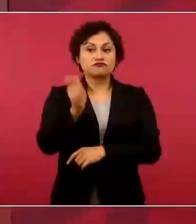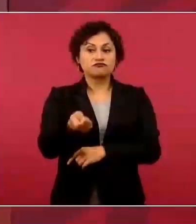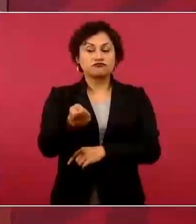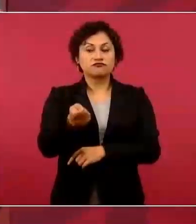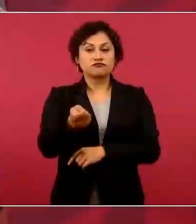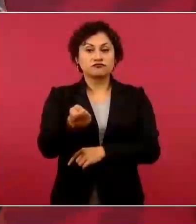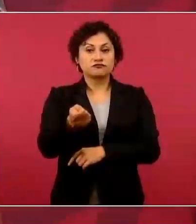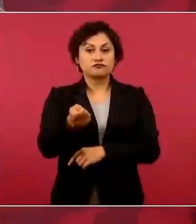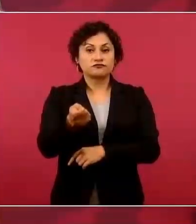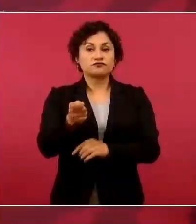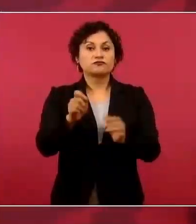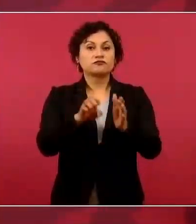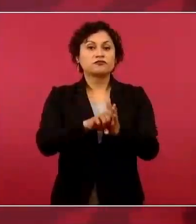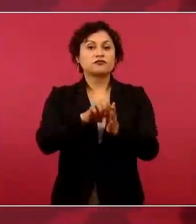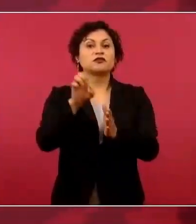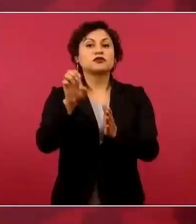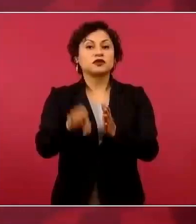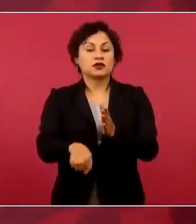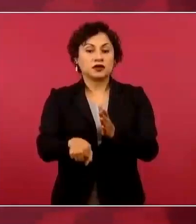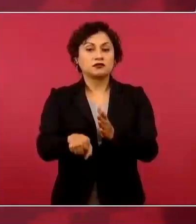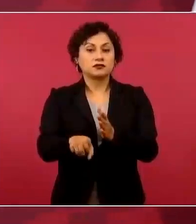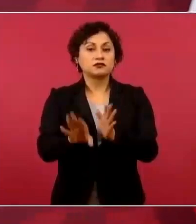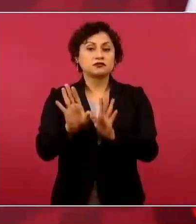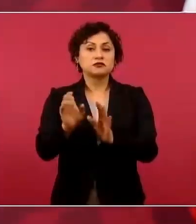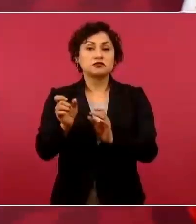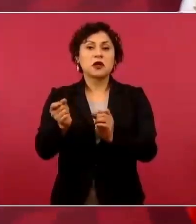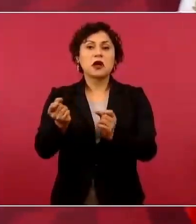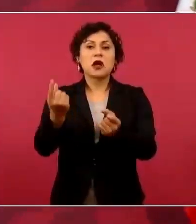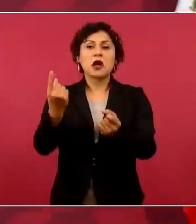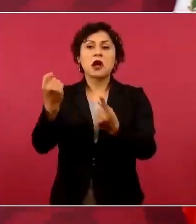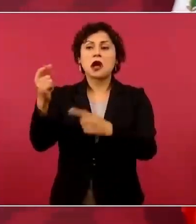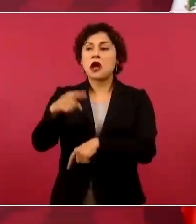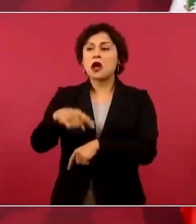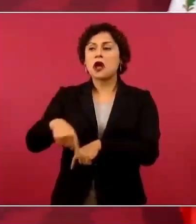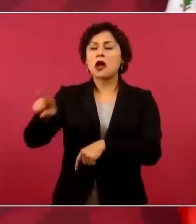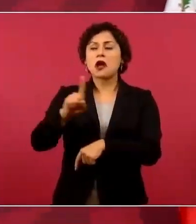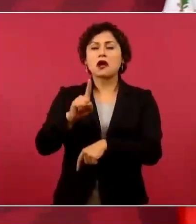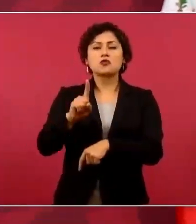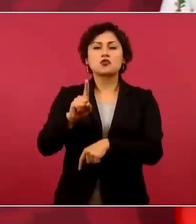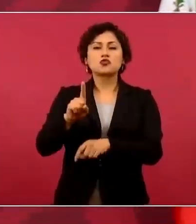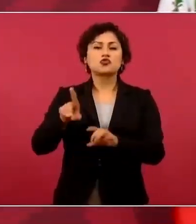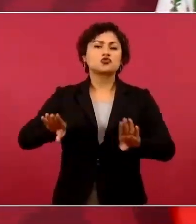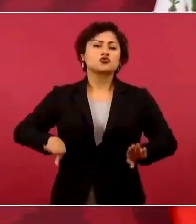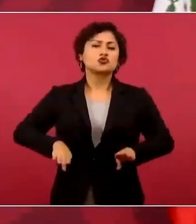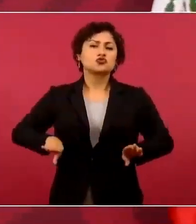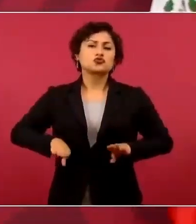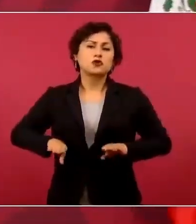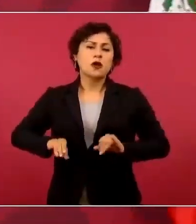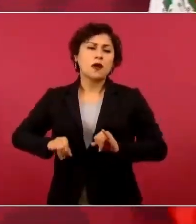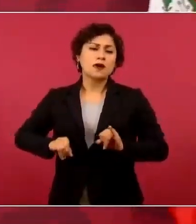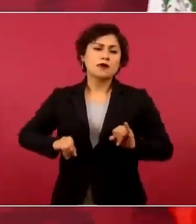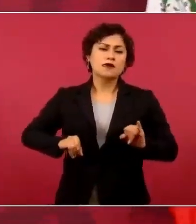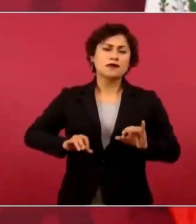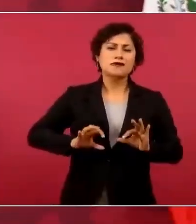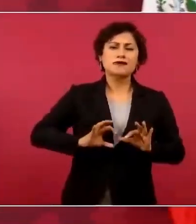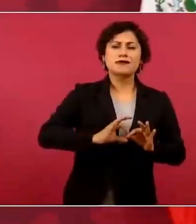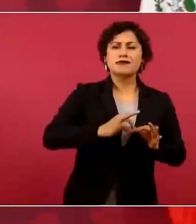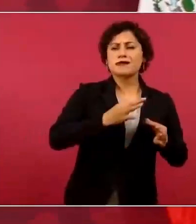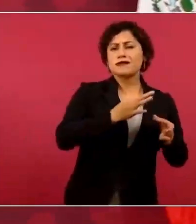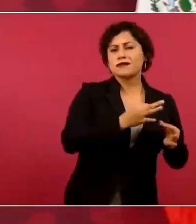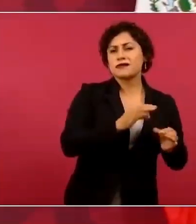sus posturas unos estén más a la izquierda, otros menos, más al centro, sí, pero